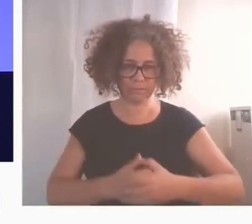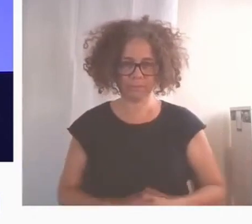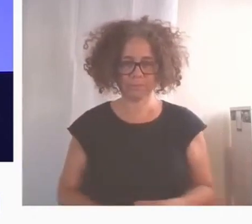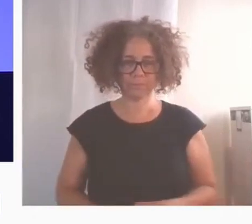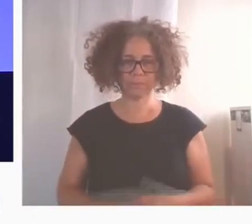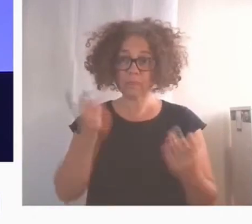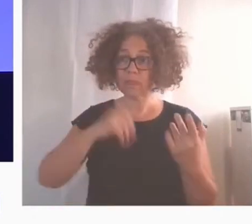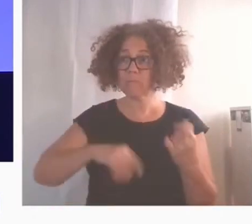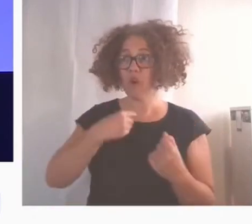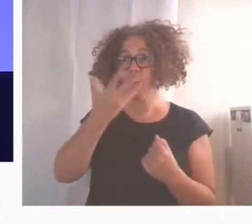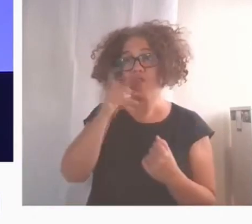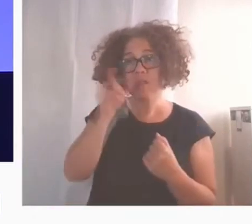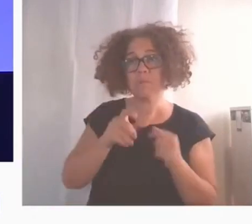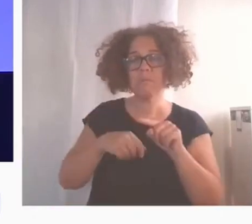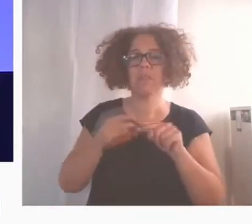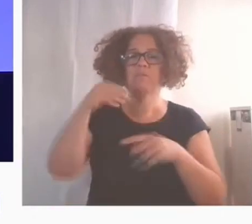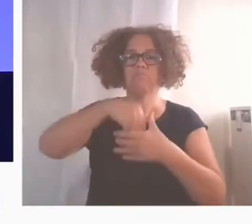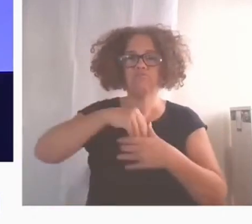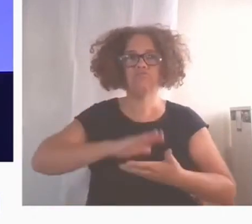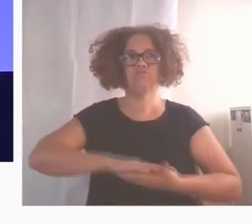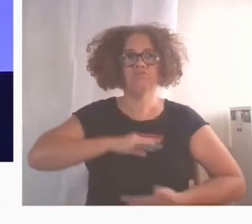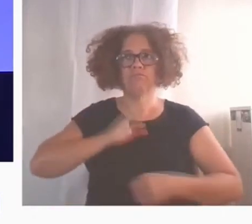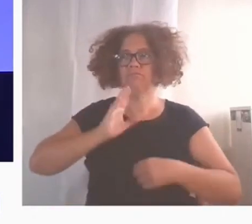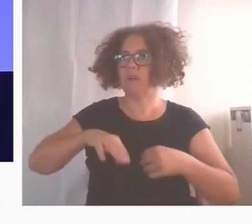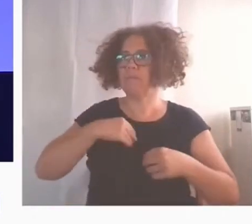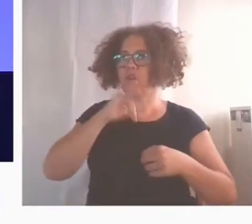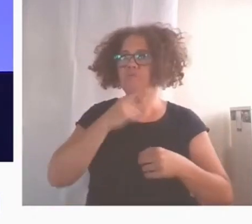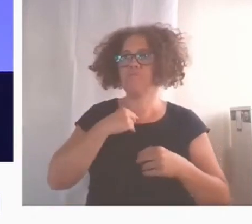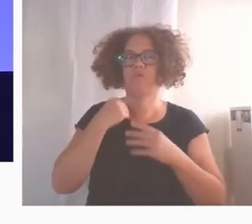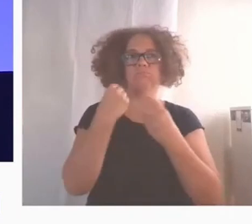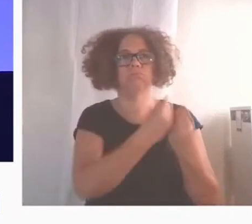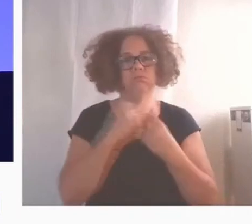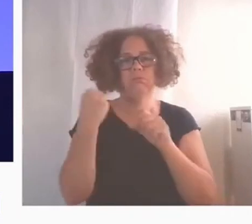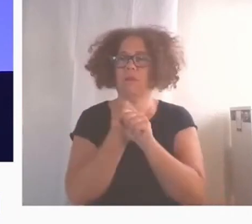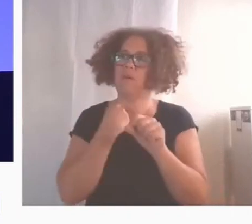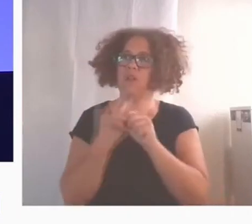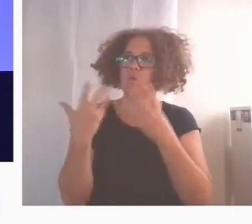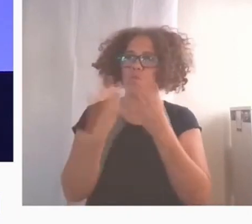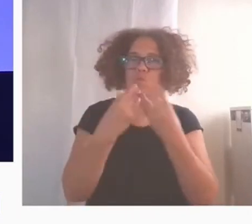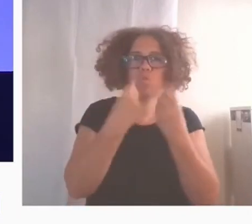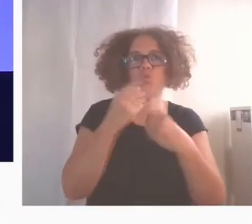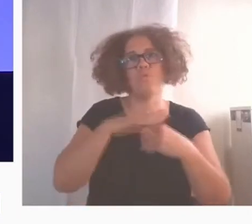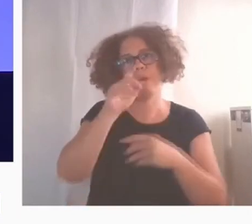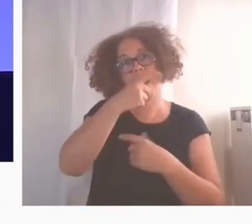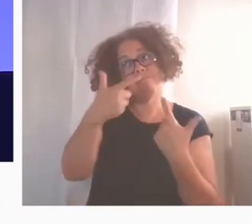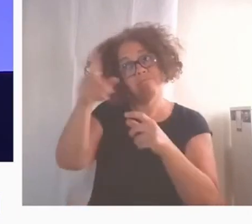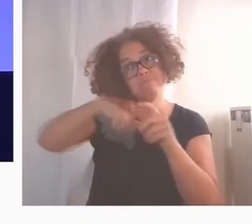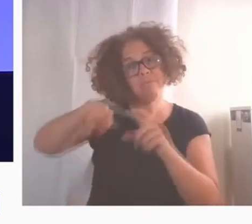conocimientos y sus herramientas, sumando esfuerzos para conseguir soluciones que faciliten y mejoren la vida de las personas.